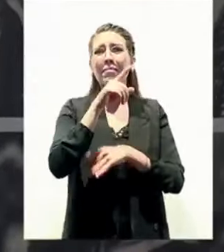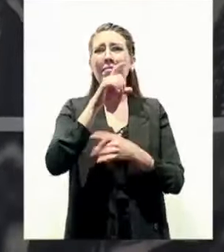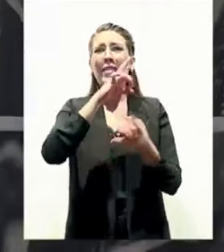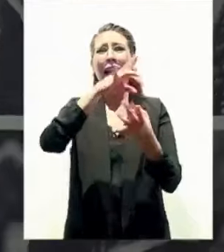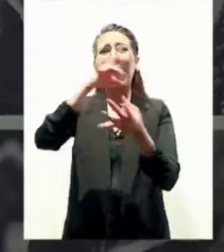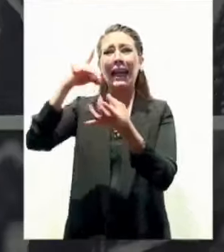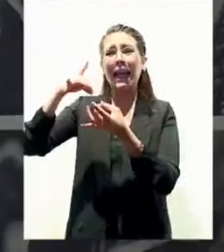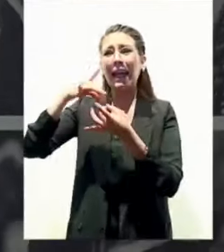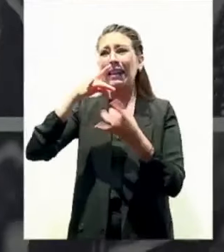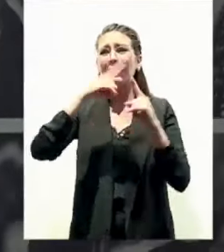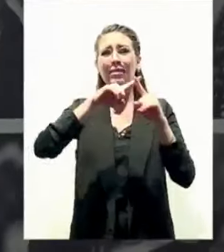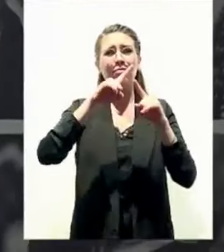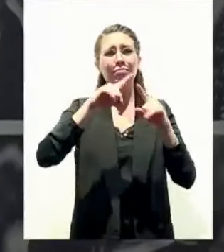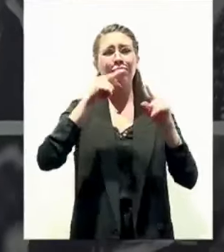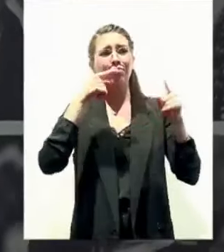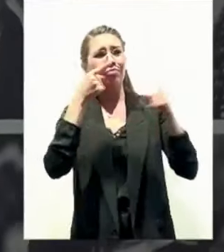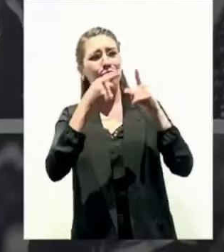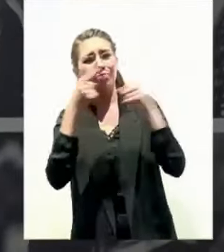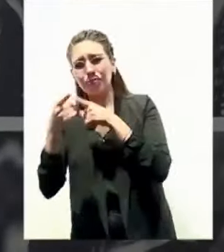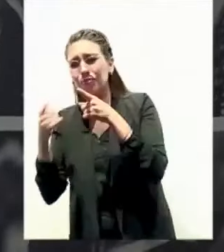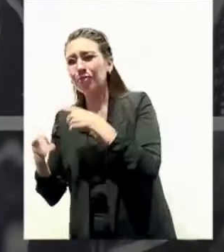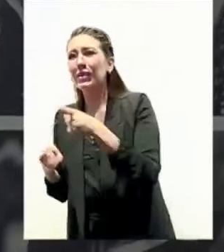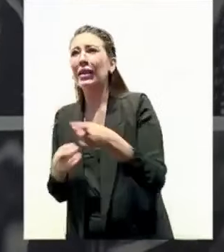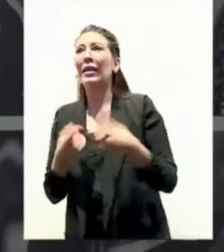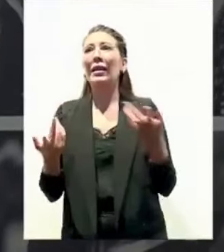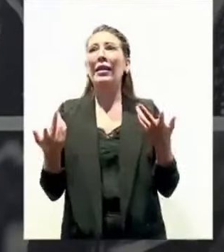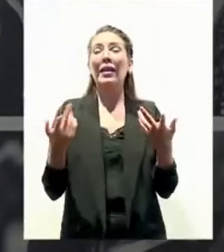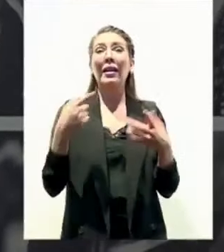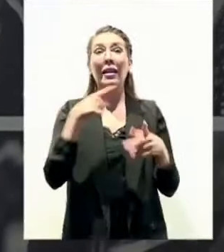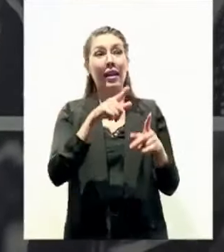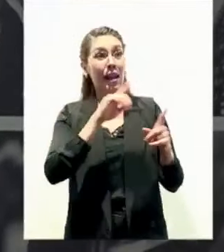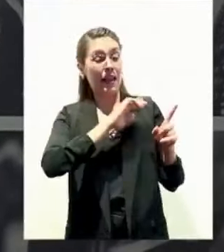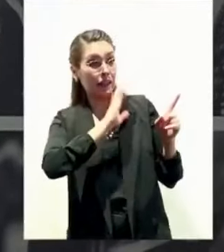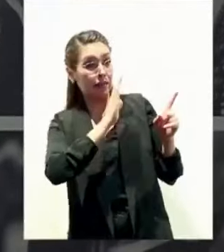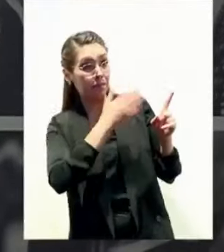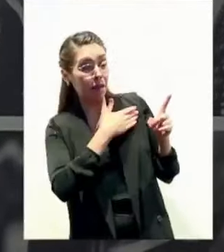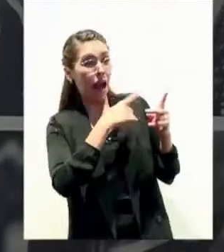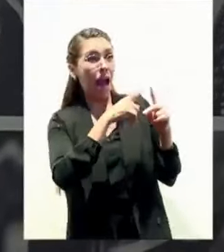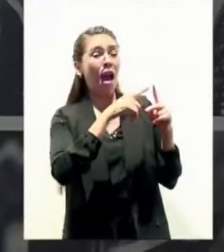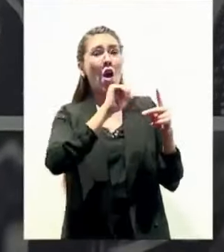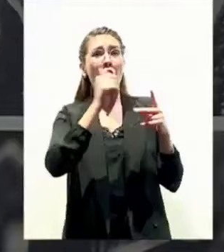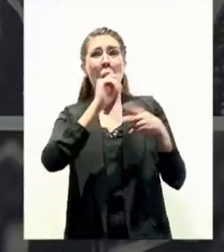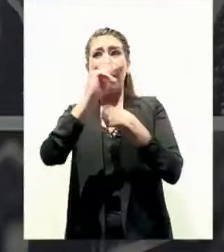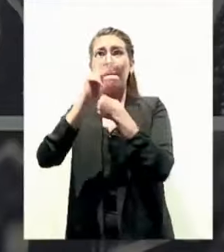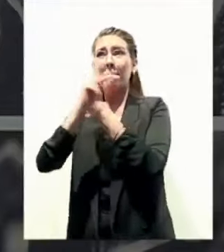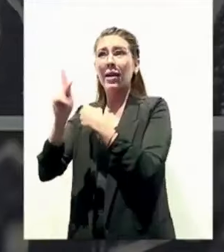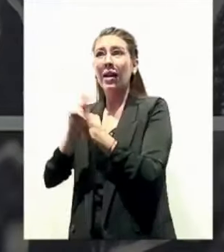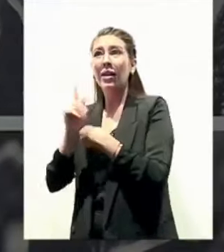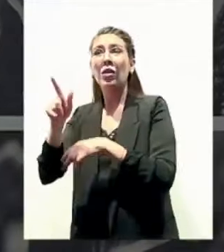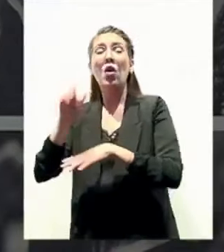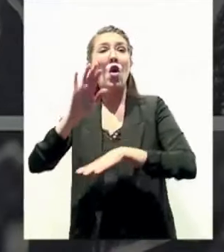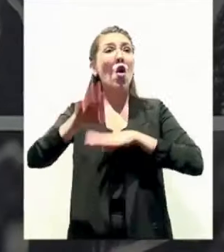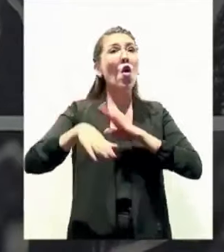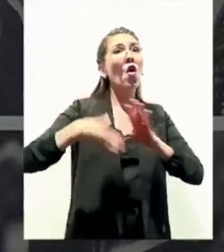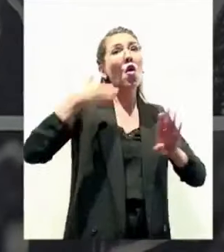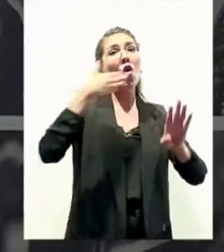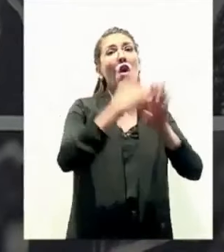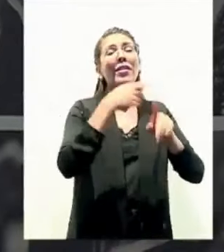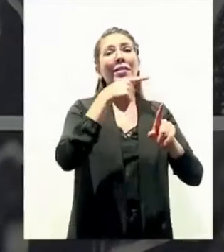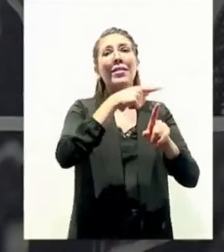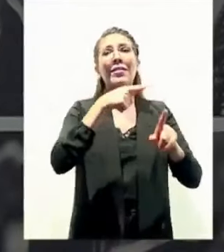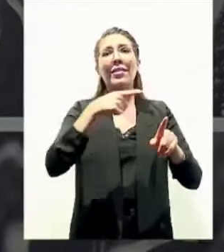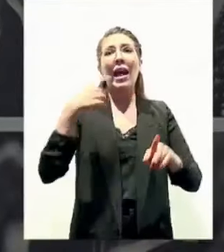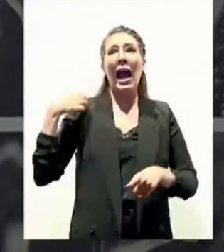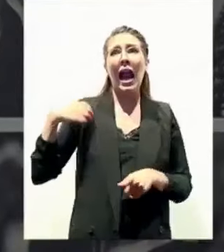financiada desde fuera, particularmente desde España y otros países, en contra de nuestra candidata a la presidencia, Claudia Sheinbaum,